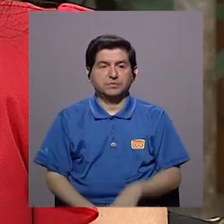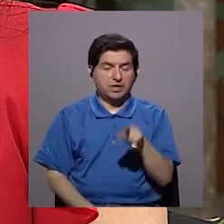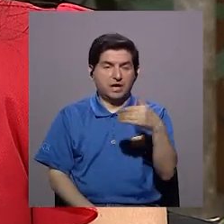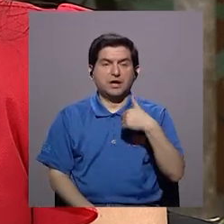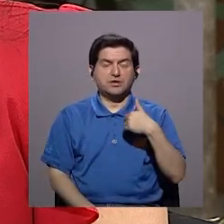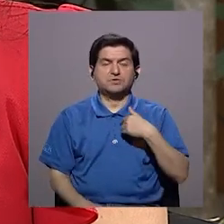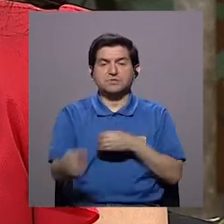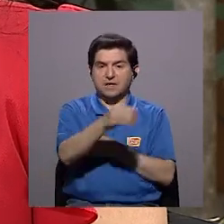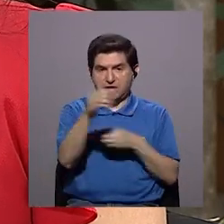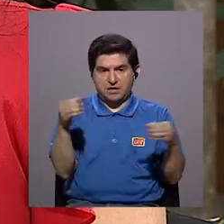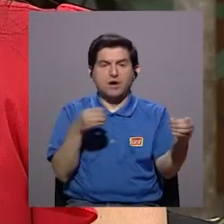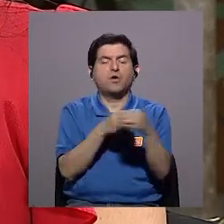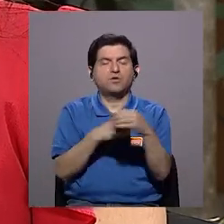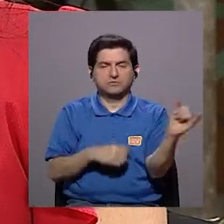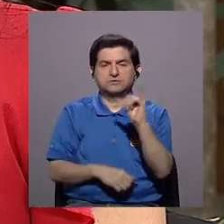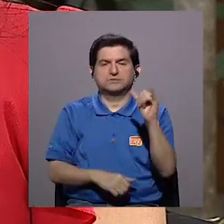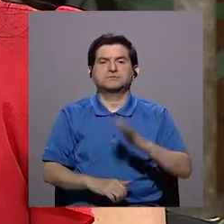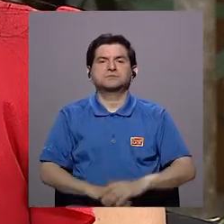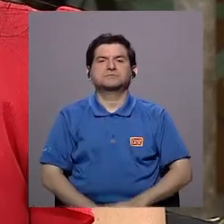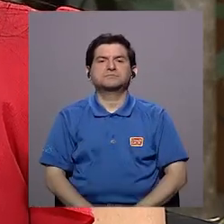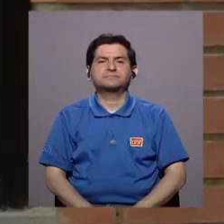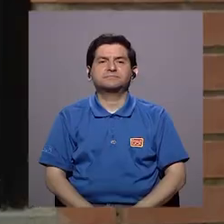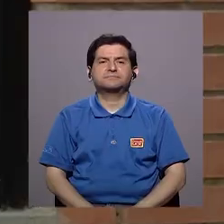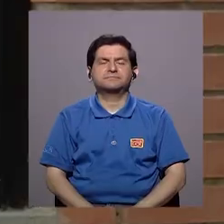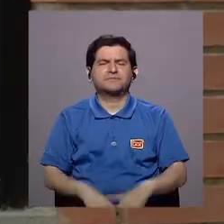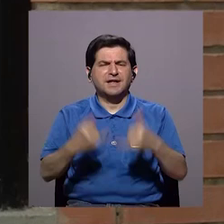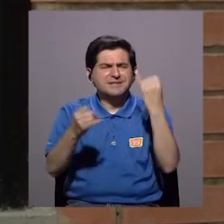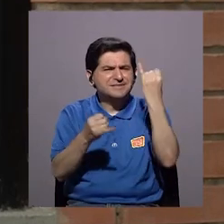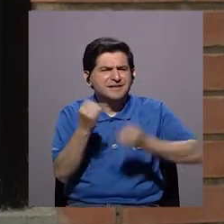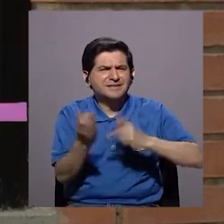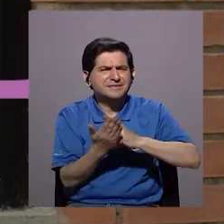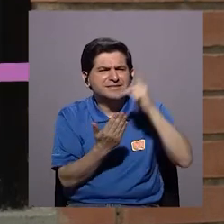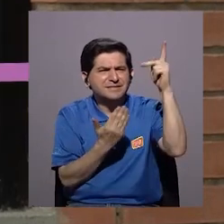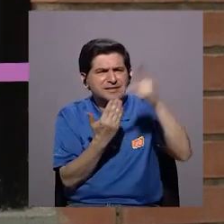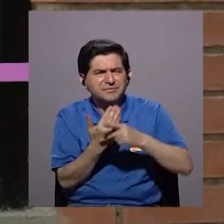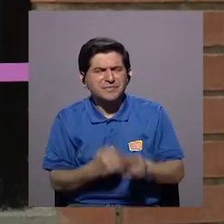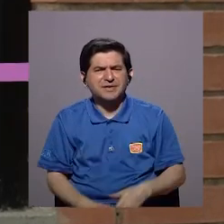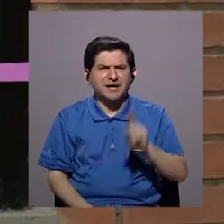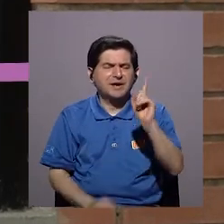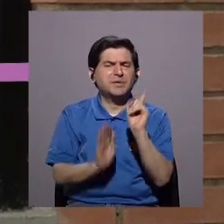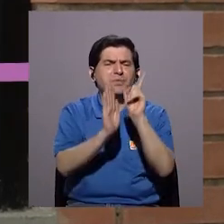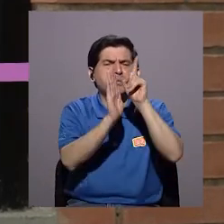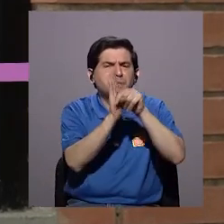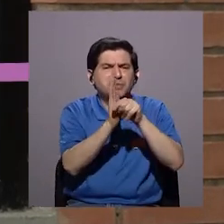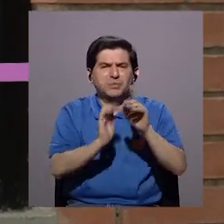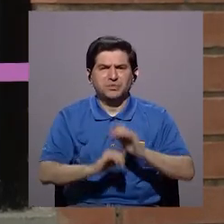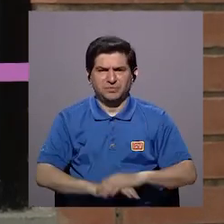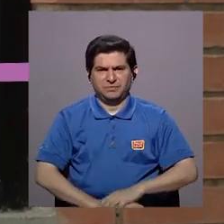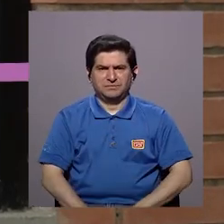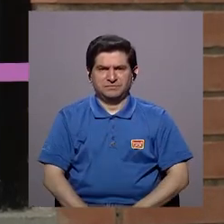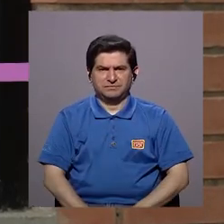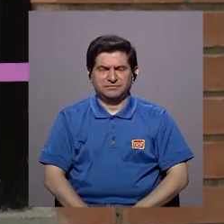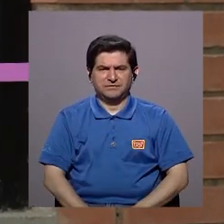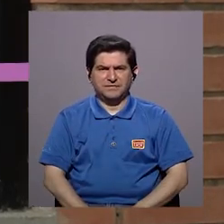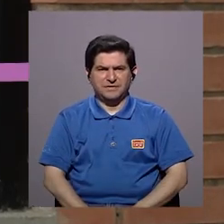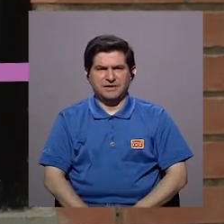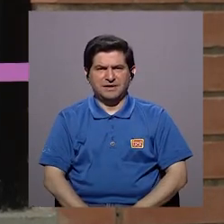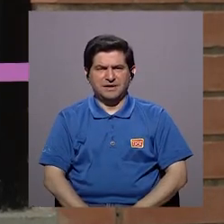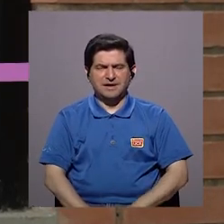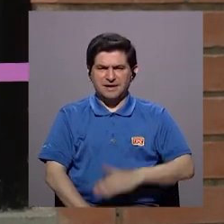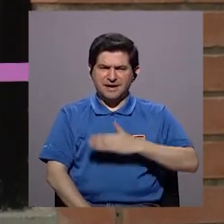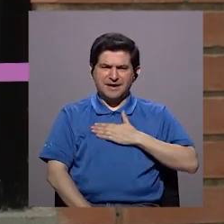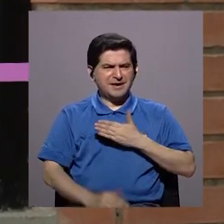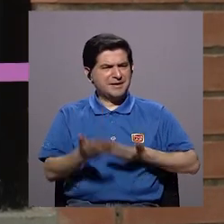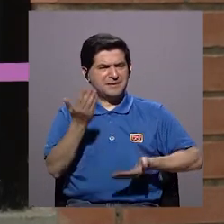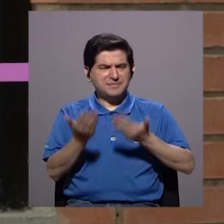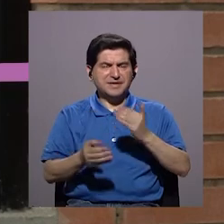y ellos tienen una oficina también. Doctora, para ya ir cerrando el programa, nos queda apenas un minutito. Realmente